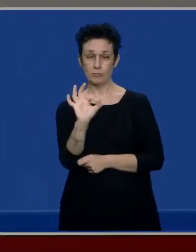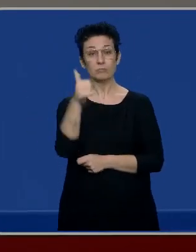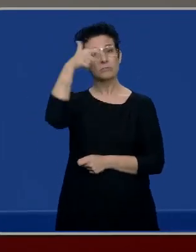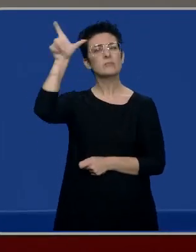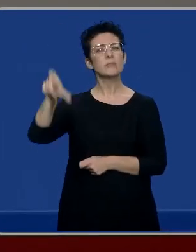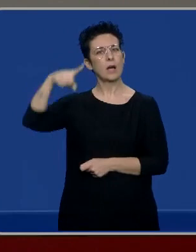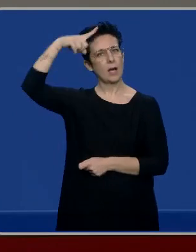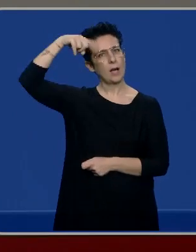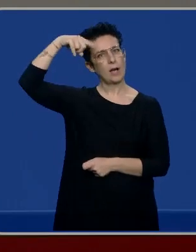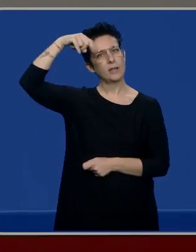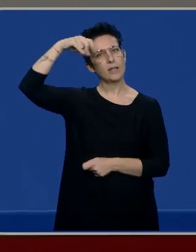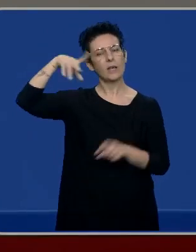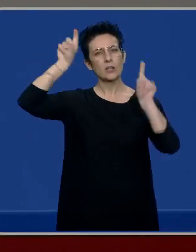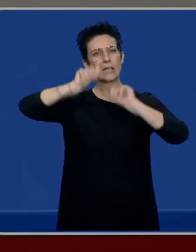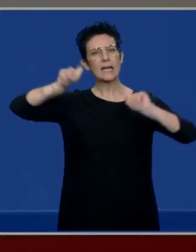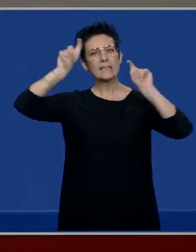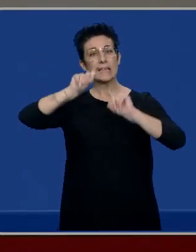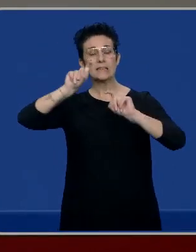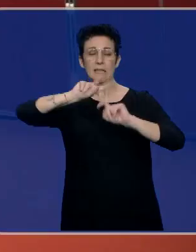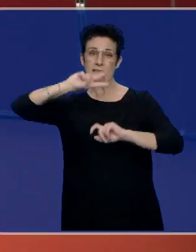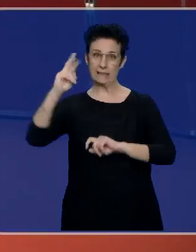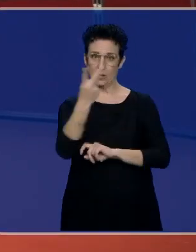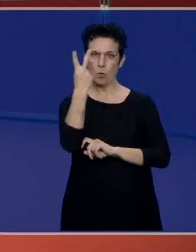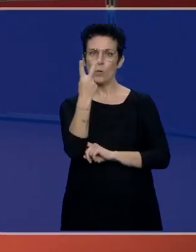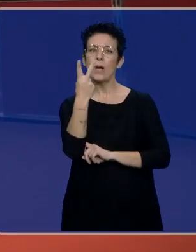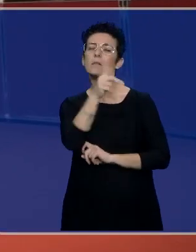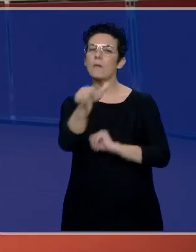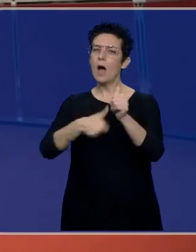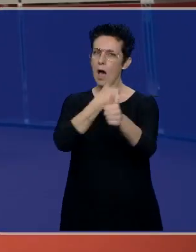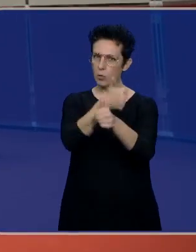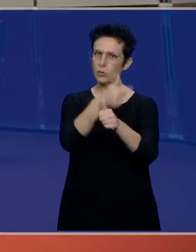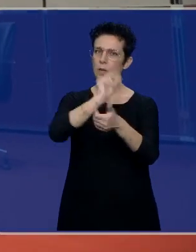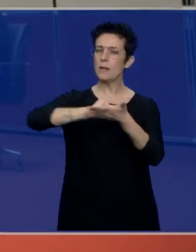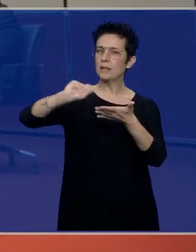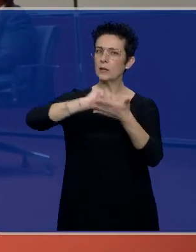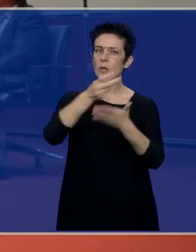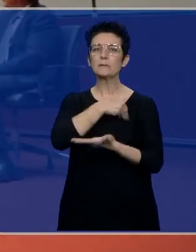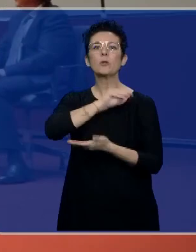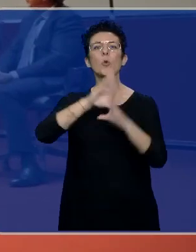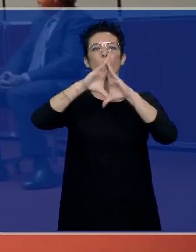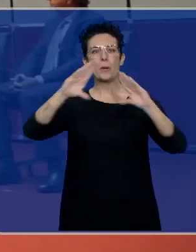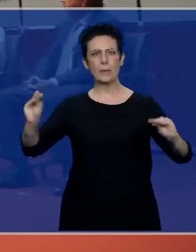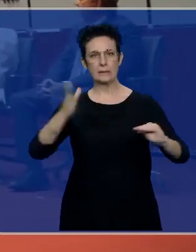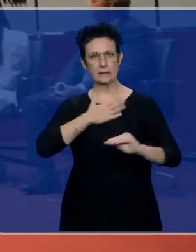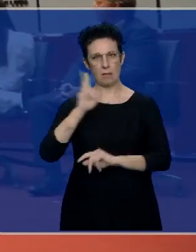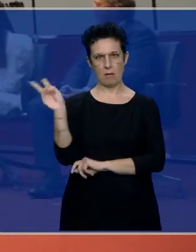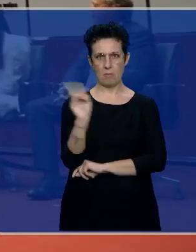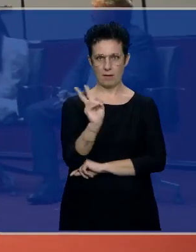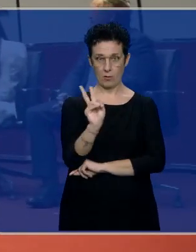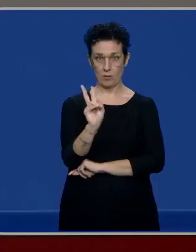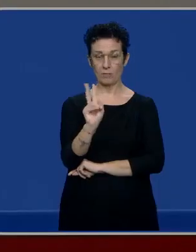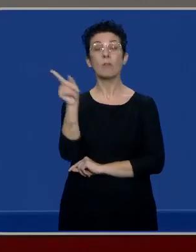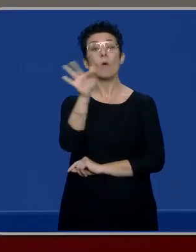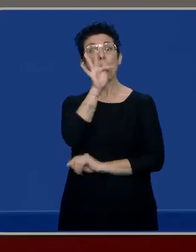Él es catedrático de enseñanza secundaria y profesor adjunto y titular de literatura española en la Universidad de Valladolid. El